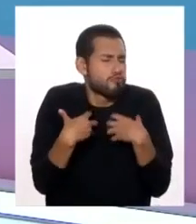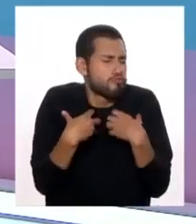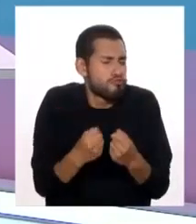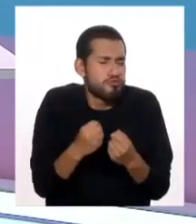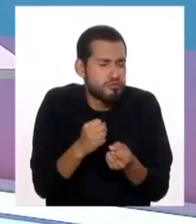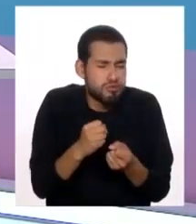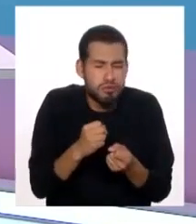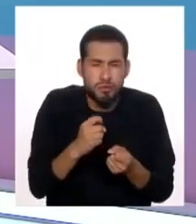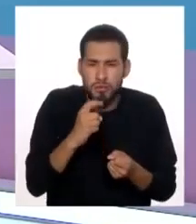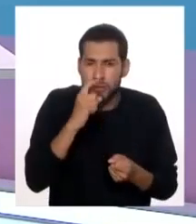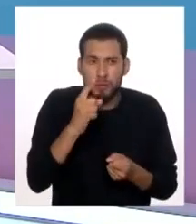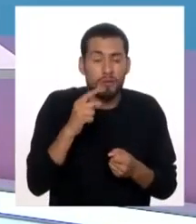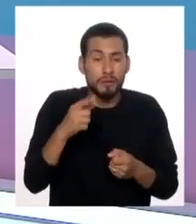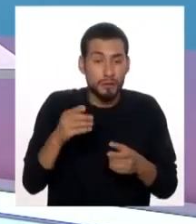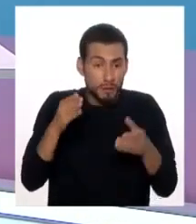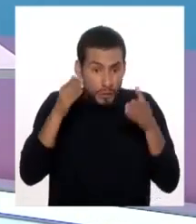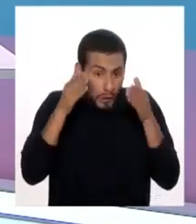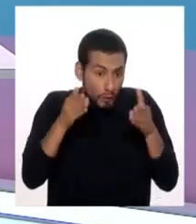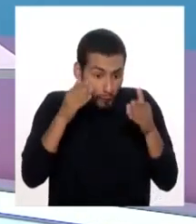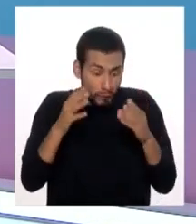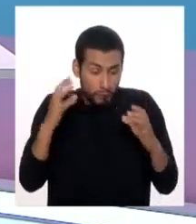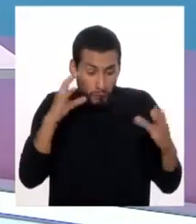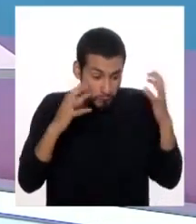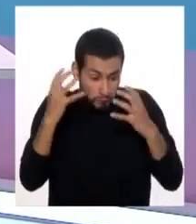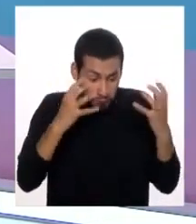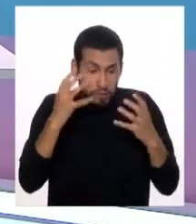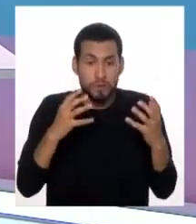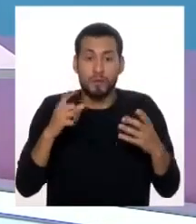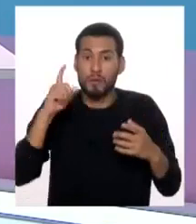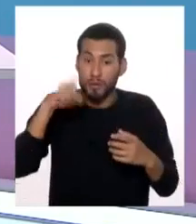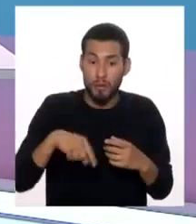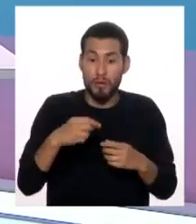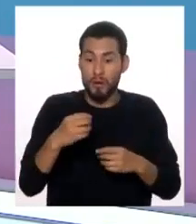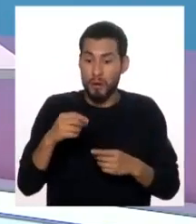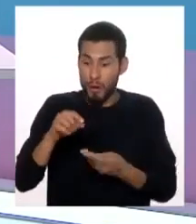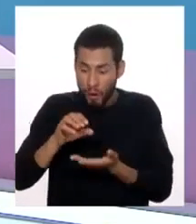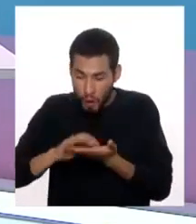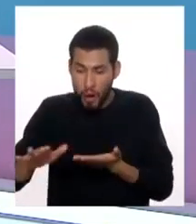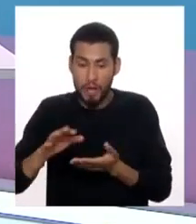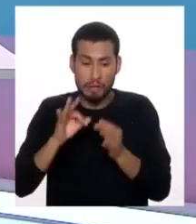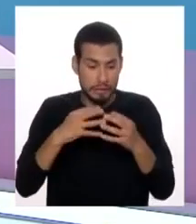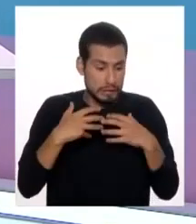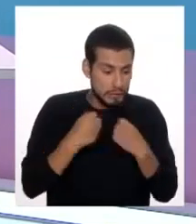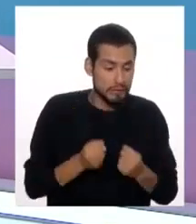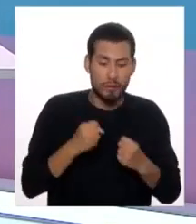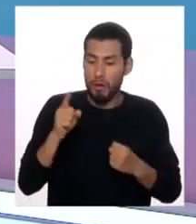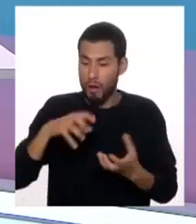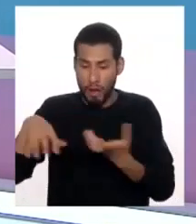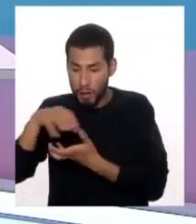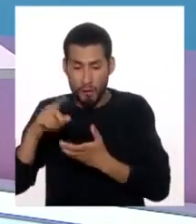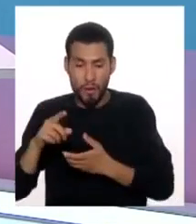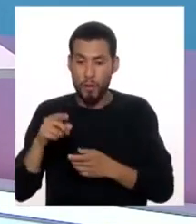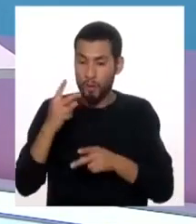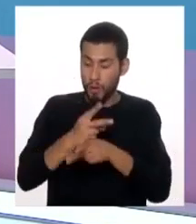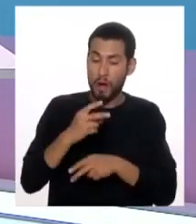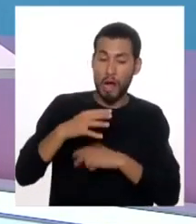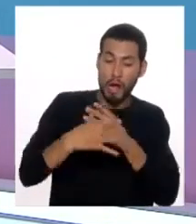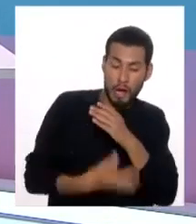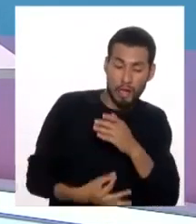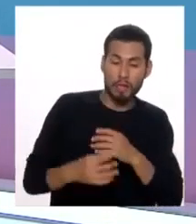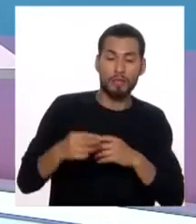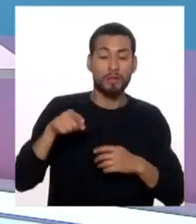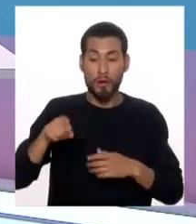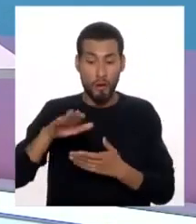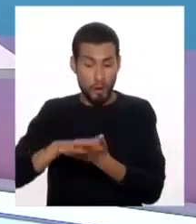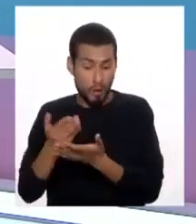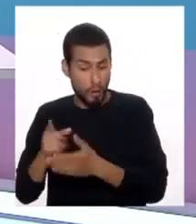Entonces, estás con esta fijación obsesiva, ¿no es cierto?, de que todo tiene que ser orgánico, todo tiene que ser sano, que no puedes mezclar, que cuidado con la grasa, que si no